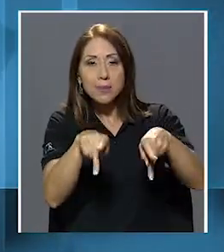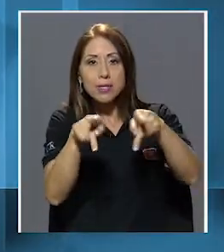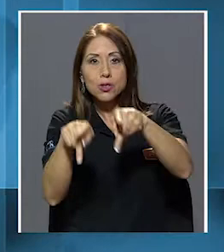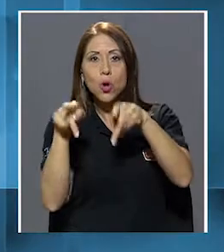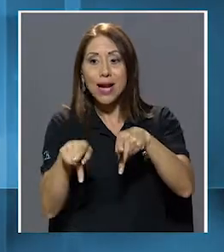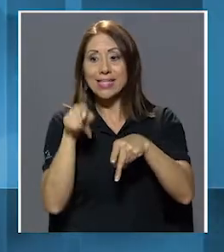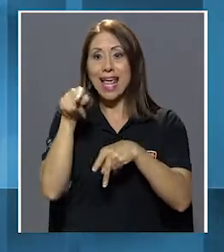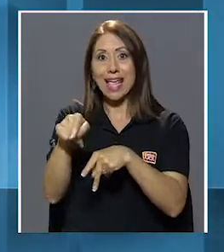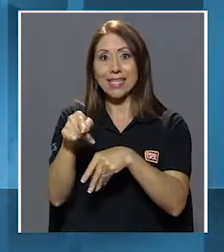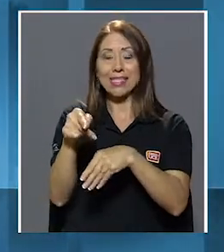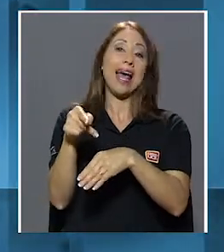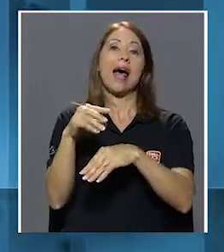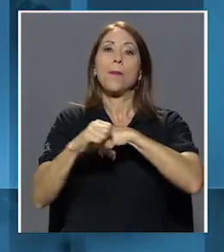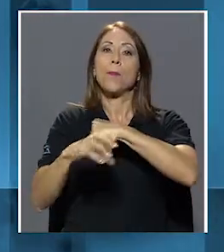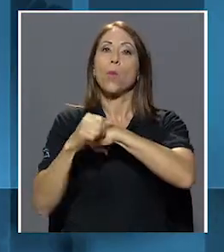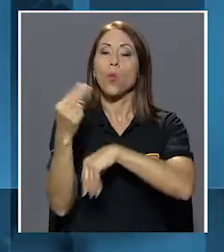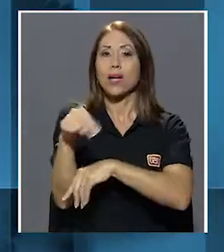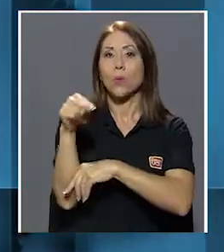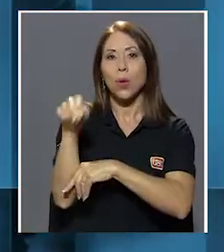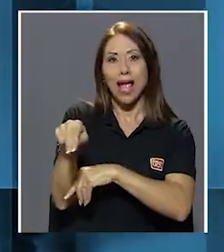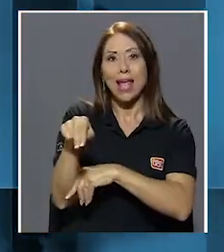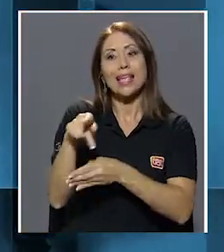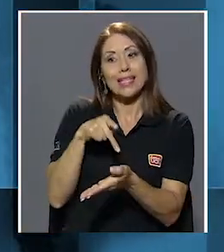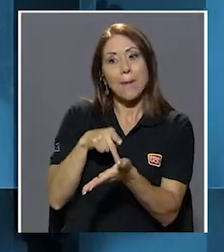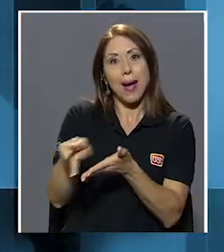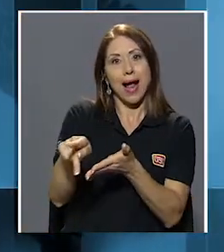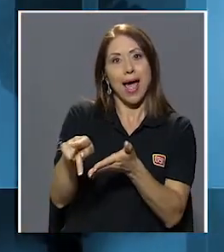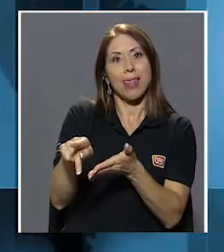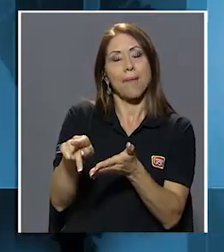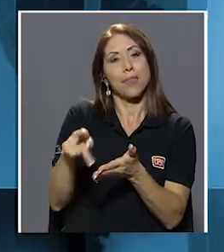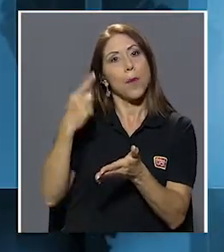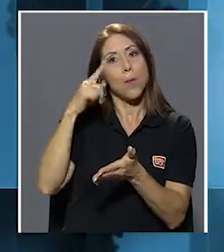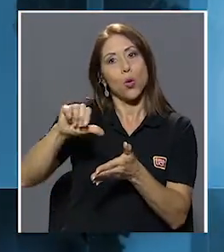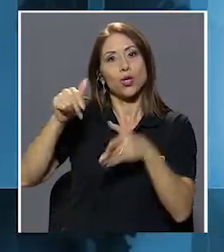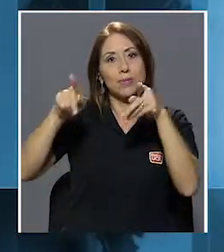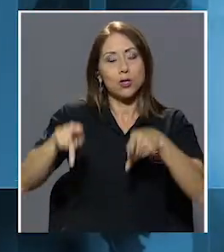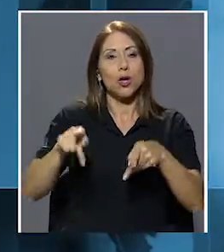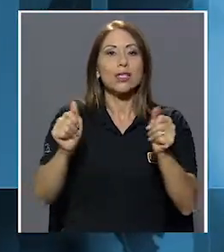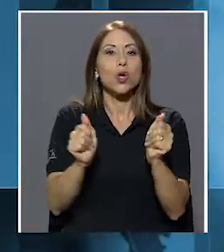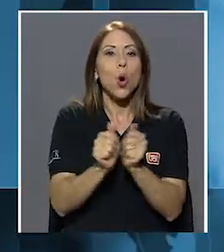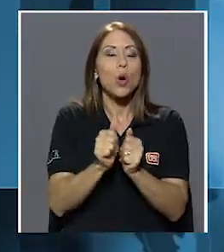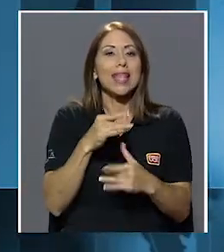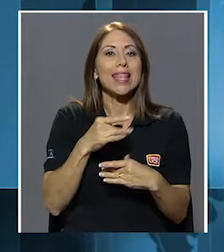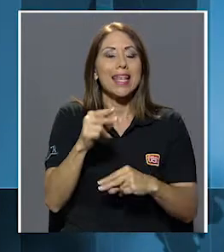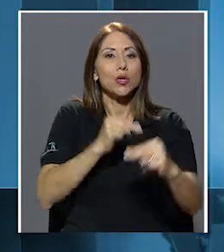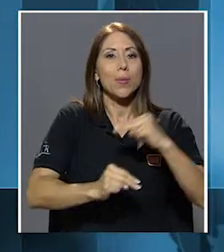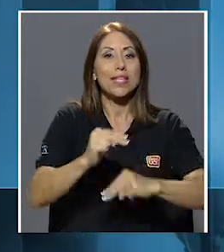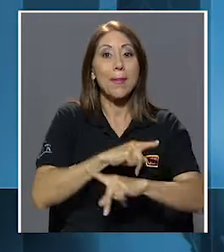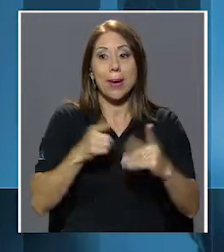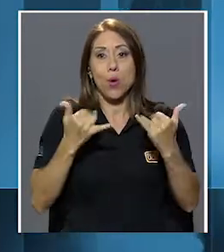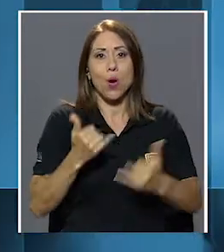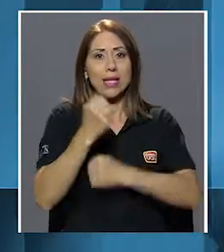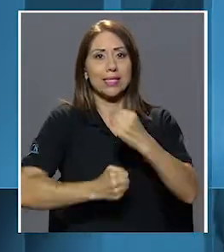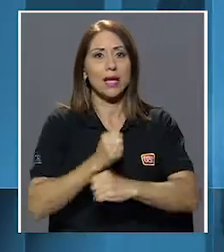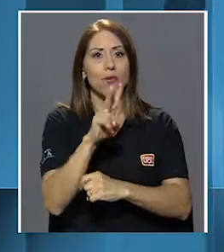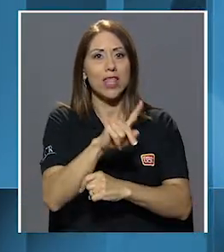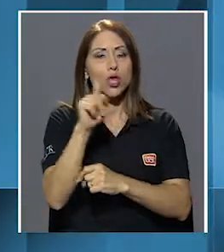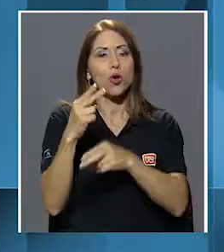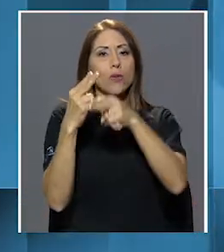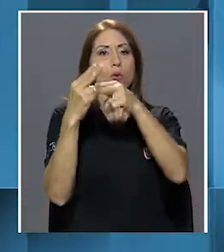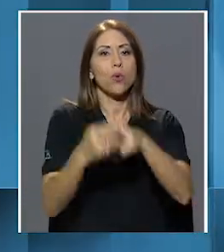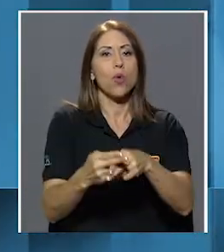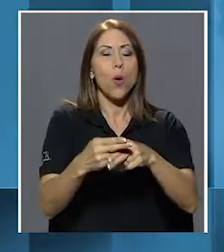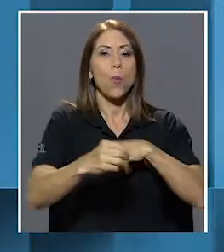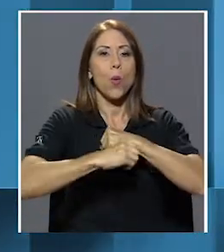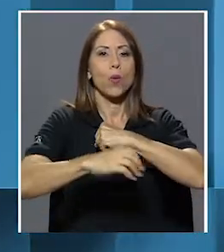información pagada por terceros con un interés comercial. Sin embargo, en este siglo 21 llegó la llamada